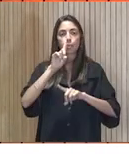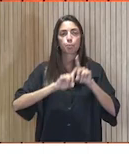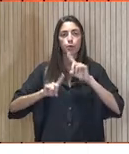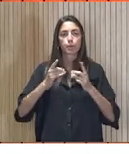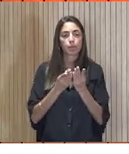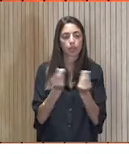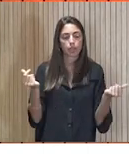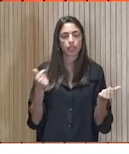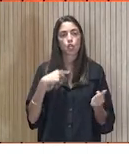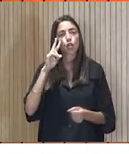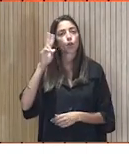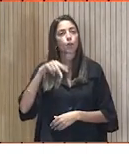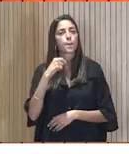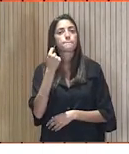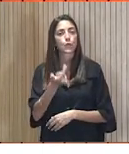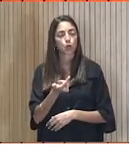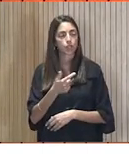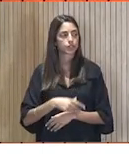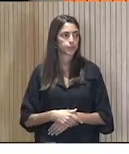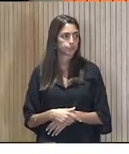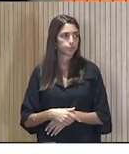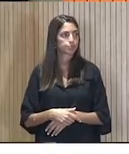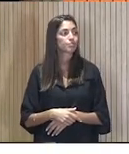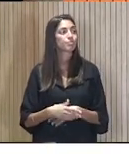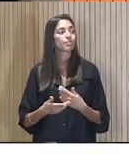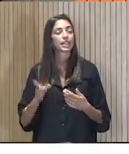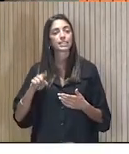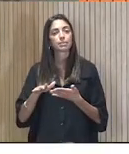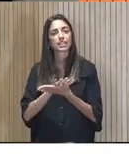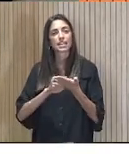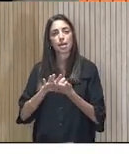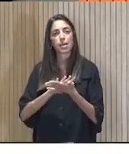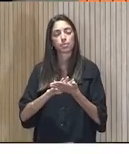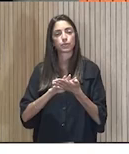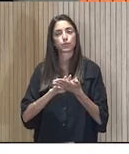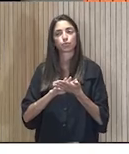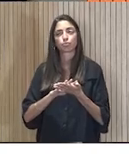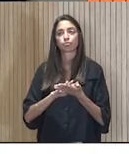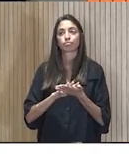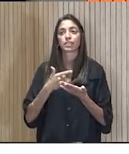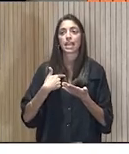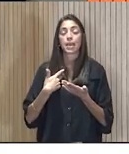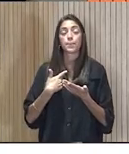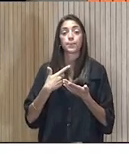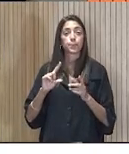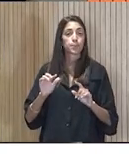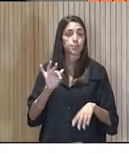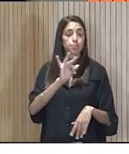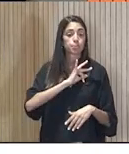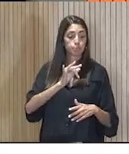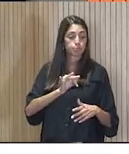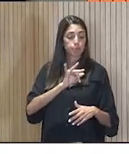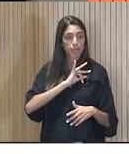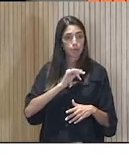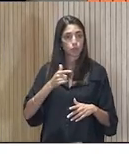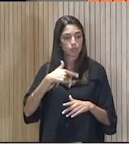reconocidas. Voy a reventar otros de récord. Y me comentaba acto seguido, aparte de estos premios, acaban de iniciar algo parecido desde